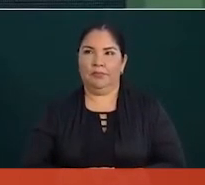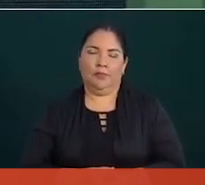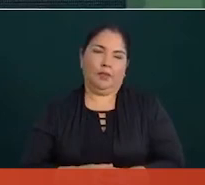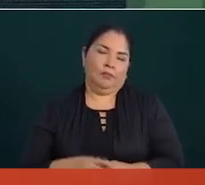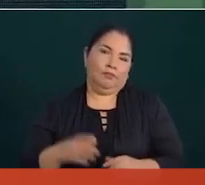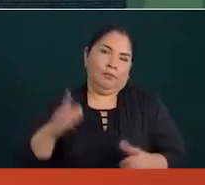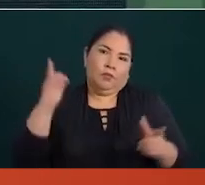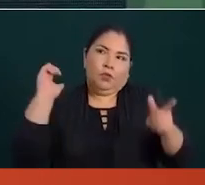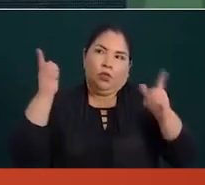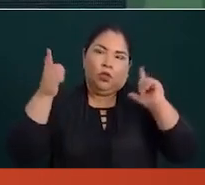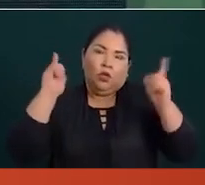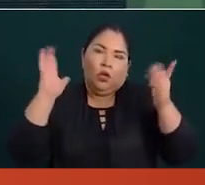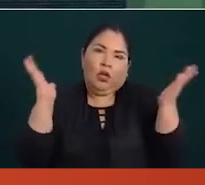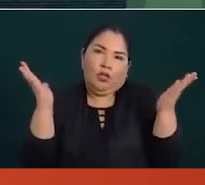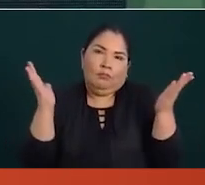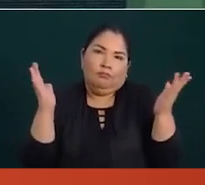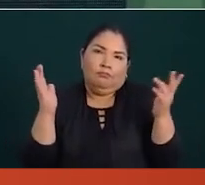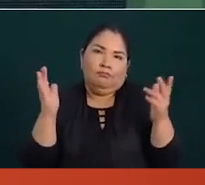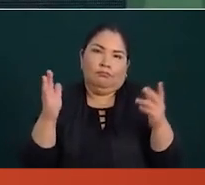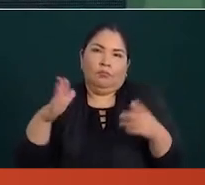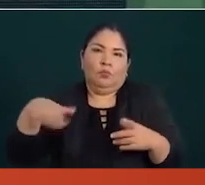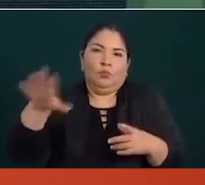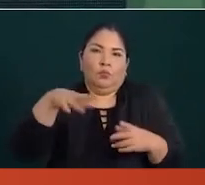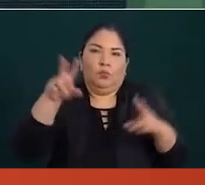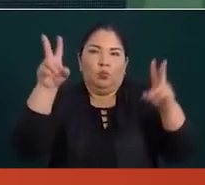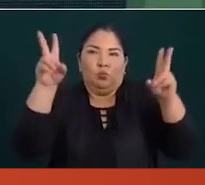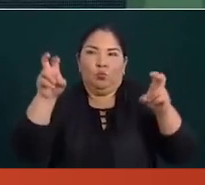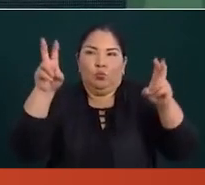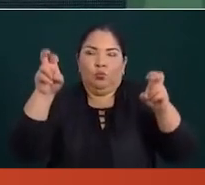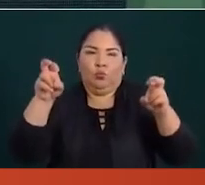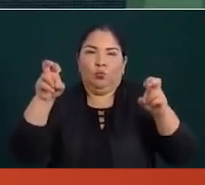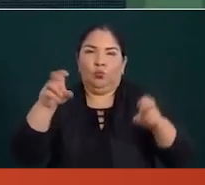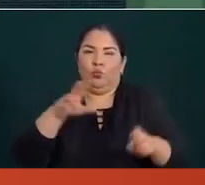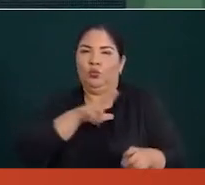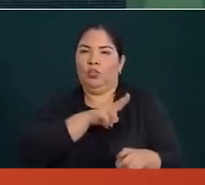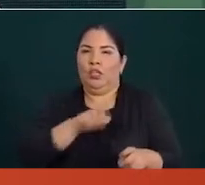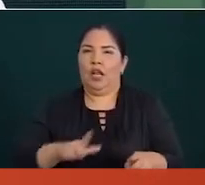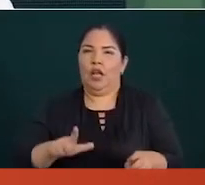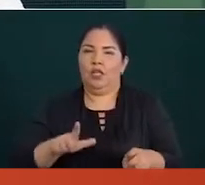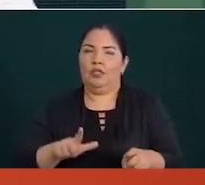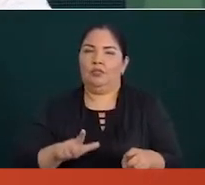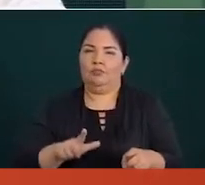ojalá y encuentren una frase de un general que admiro mucho